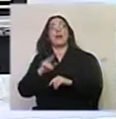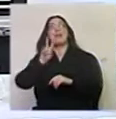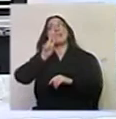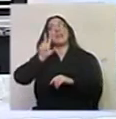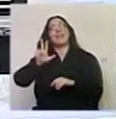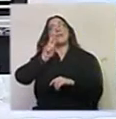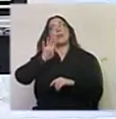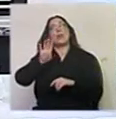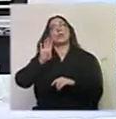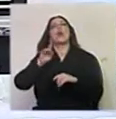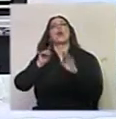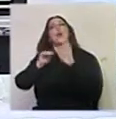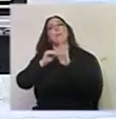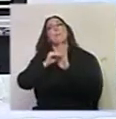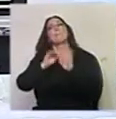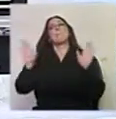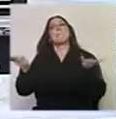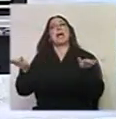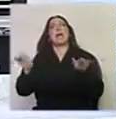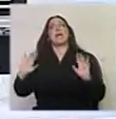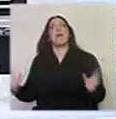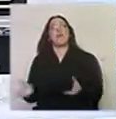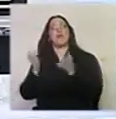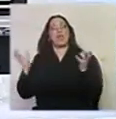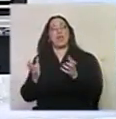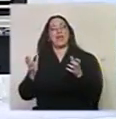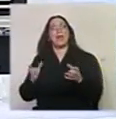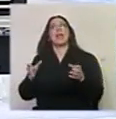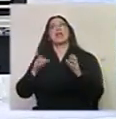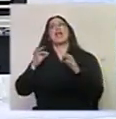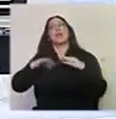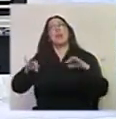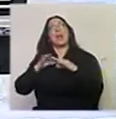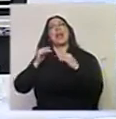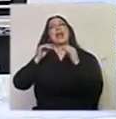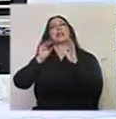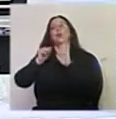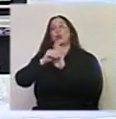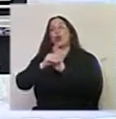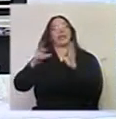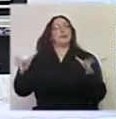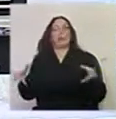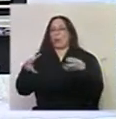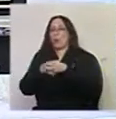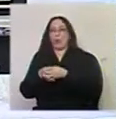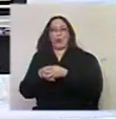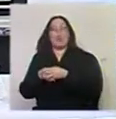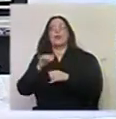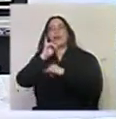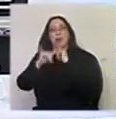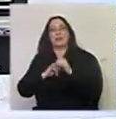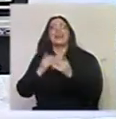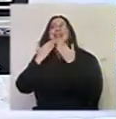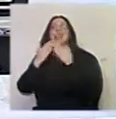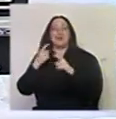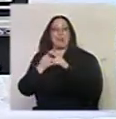julio el Solís presente el Pájaro de Fuego que es una obra también conjunta Escuela Nacional de Danza Solís en fin vayan a ver infórmense gracias por haber